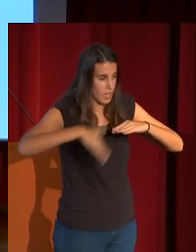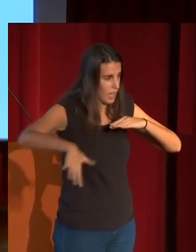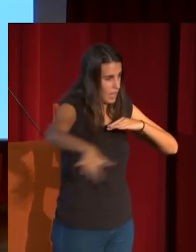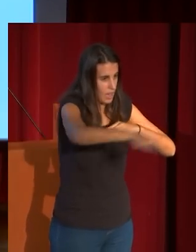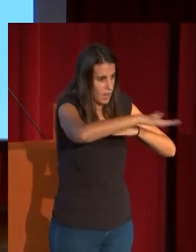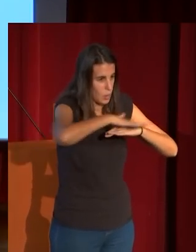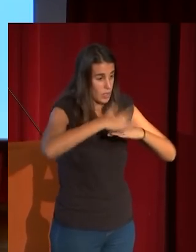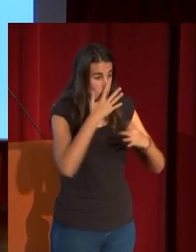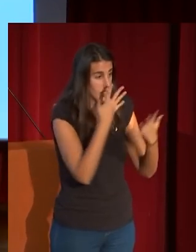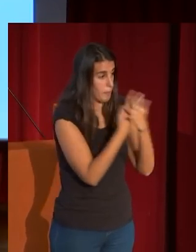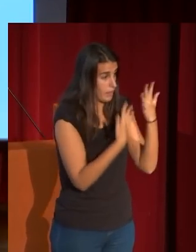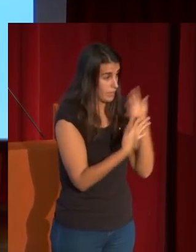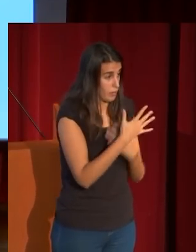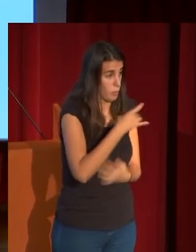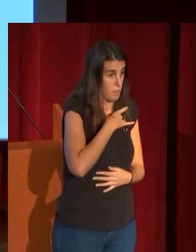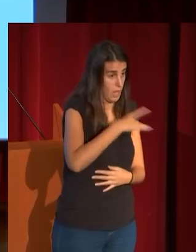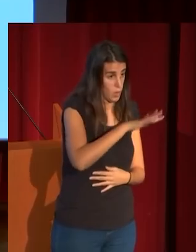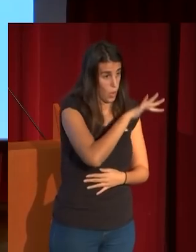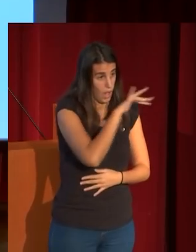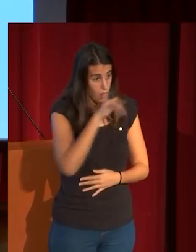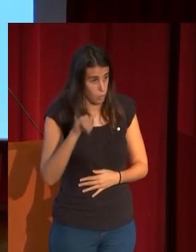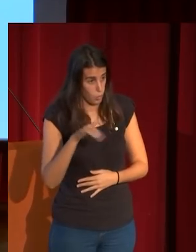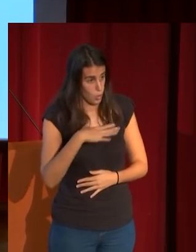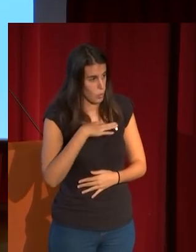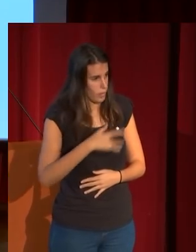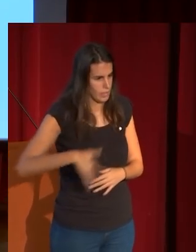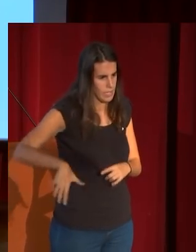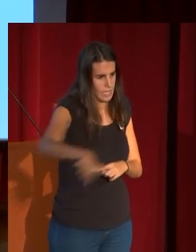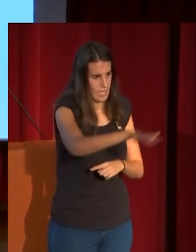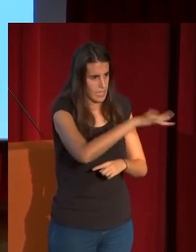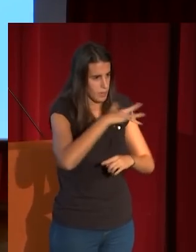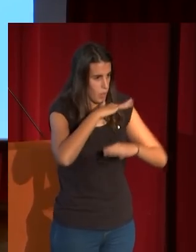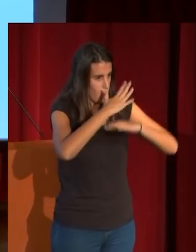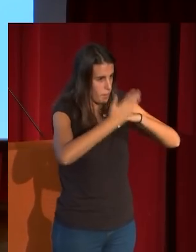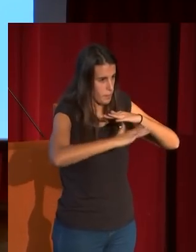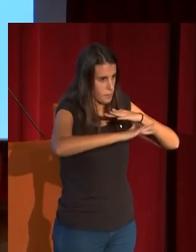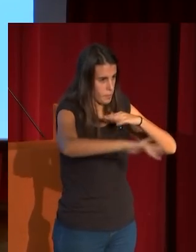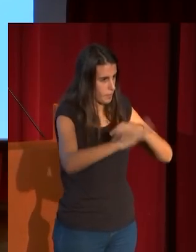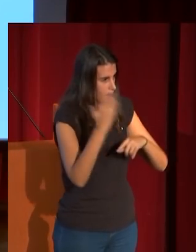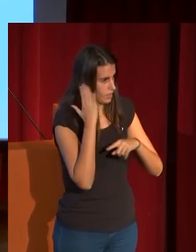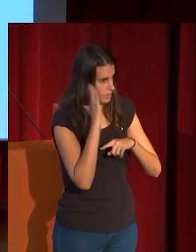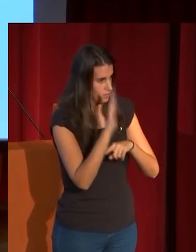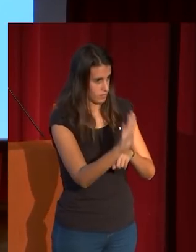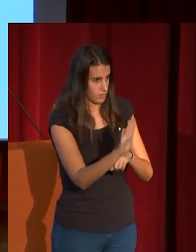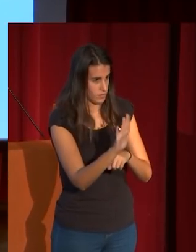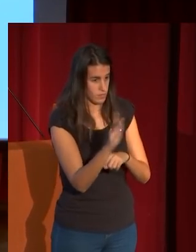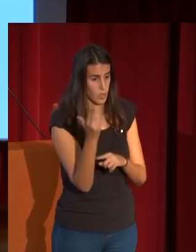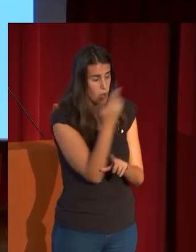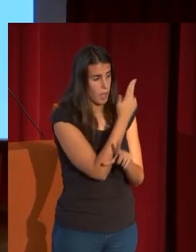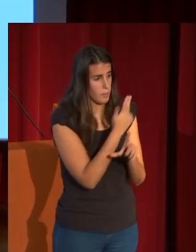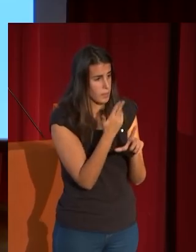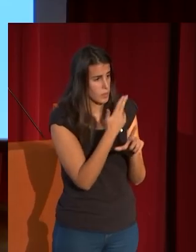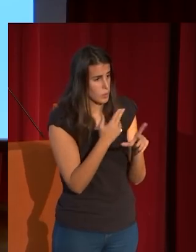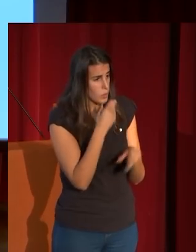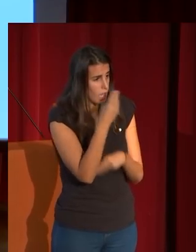el blanco y con el azul logra crear esa sensación de espacio marino magníficamente quizá en una pintura realizada